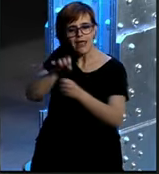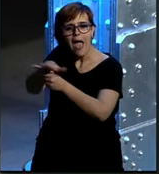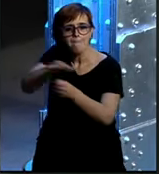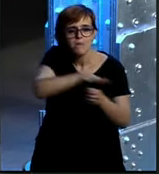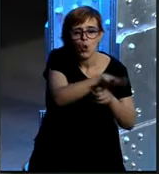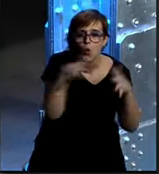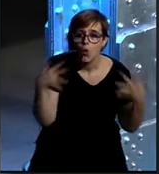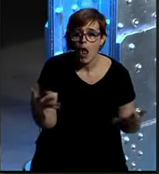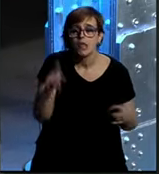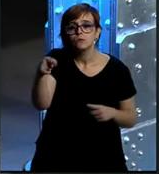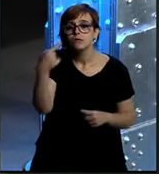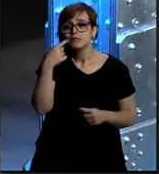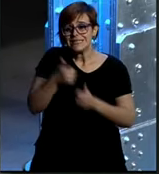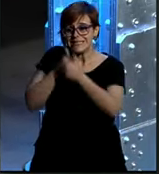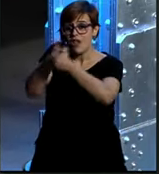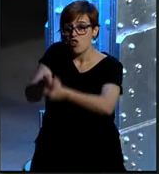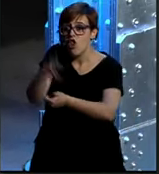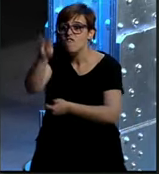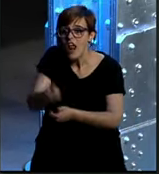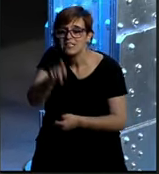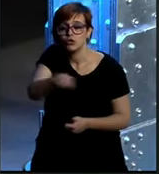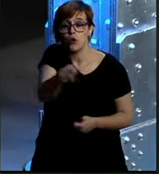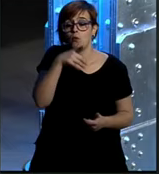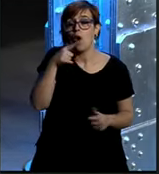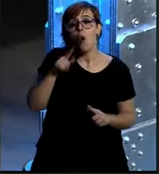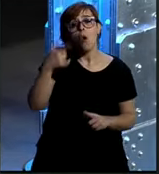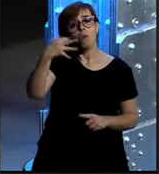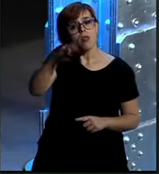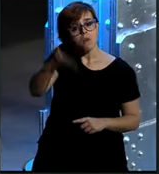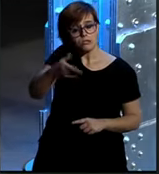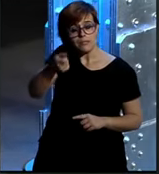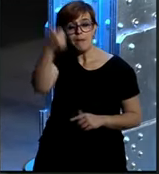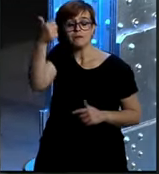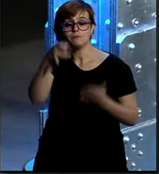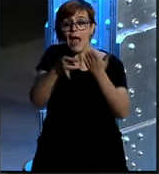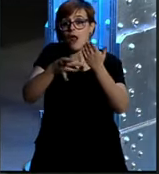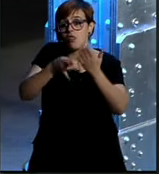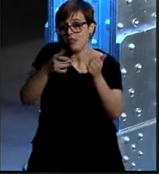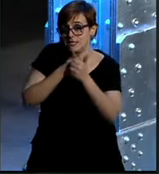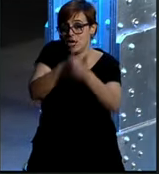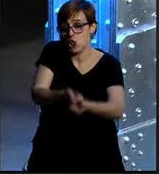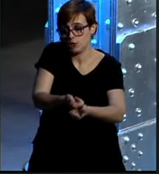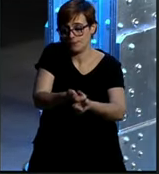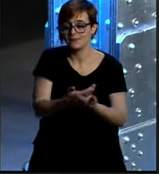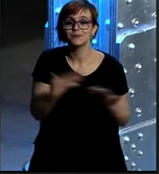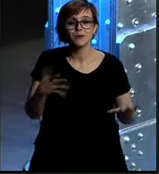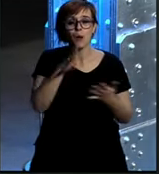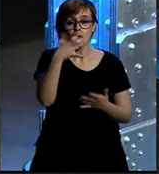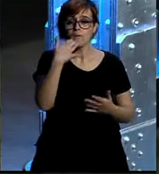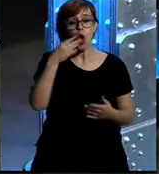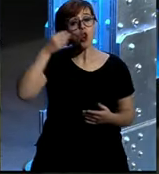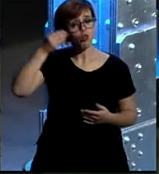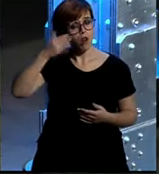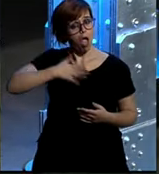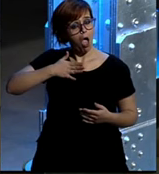la relevancia que puede tener el número de seguidores o no frente a la calidad de esos mismos seguidores yo añadiría ahí que efectivamente por ejemplo en el caso de L'Oréal